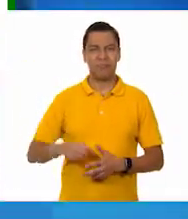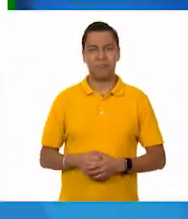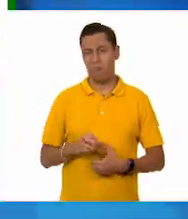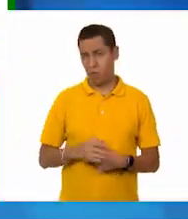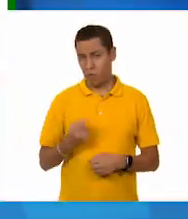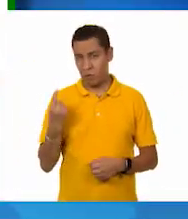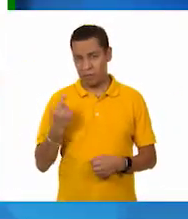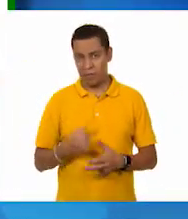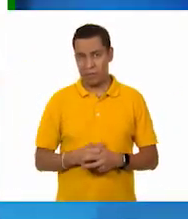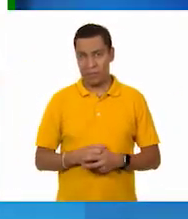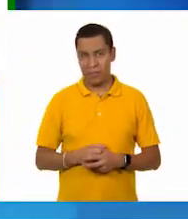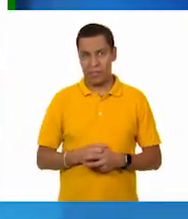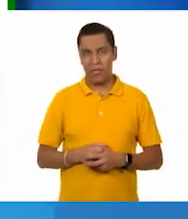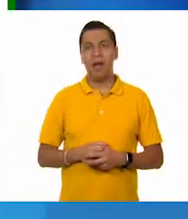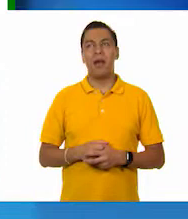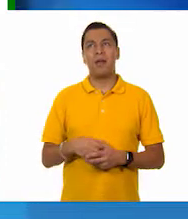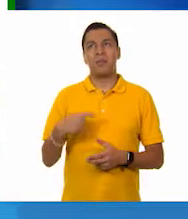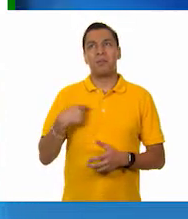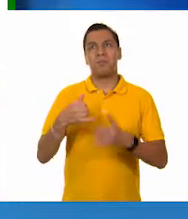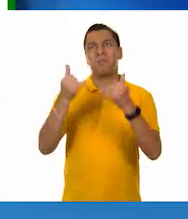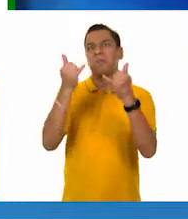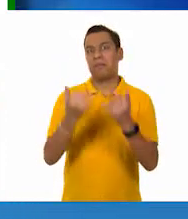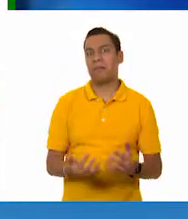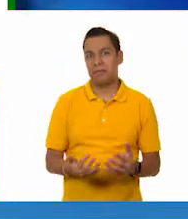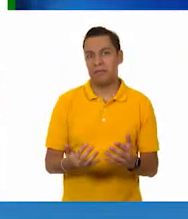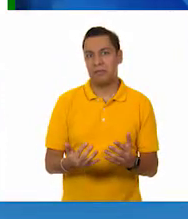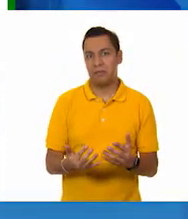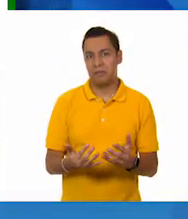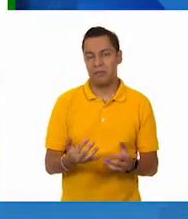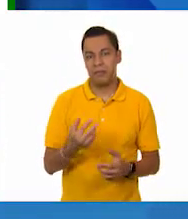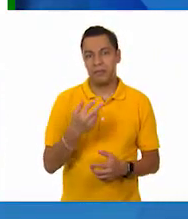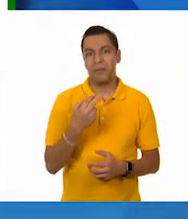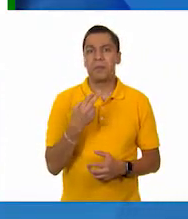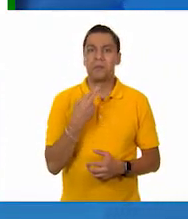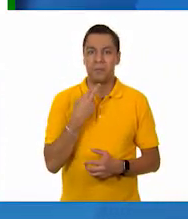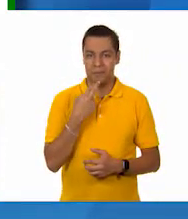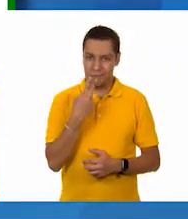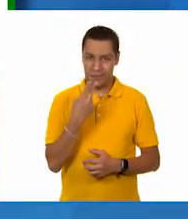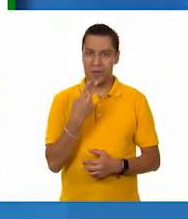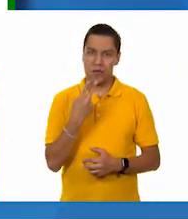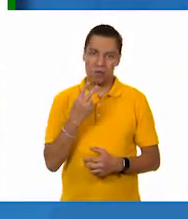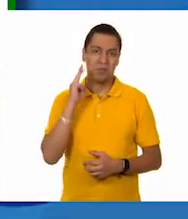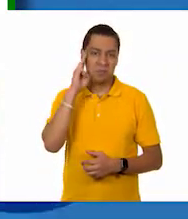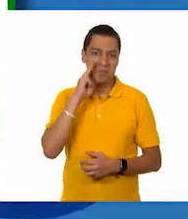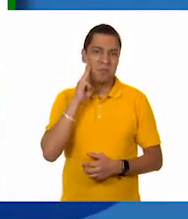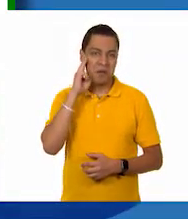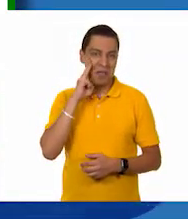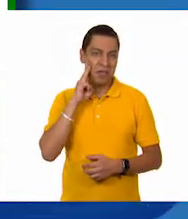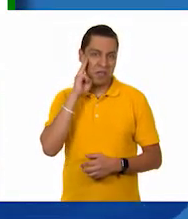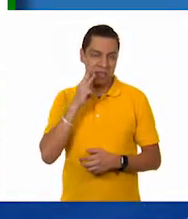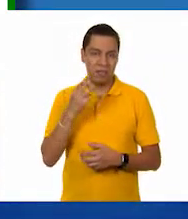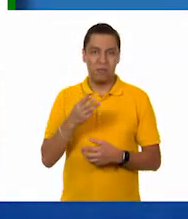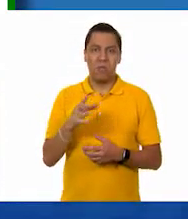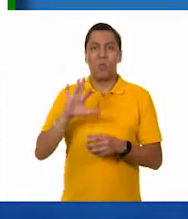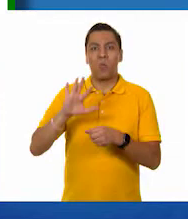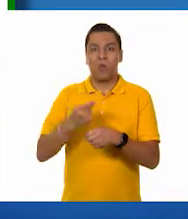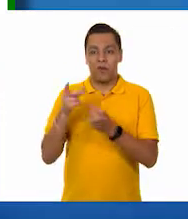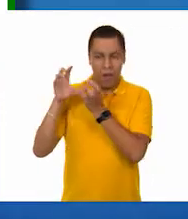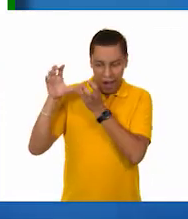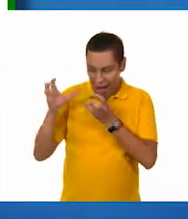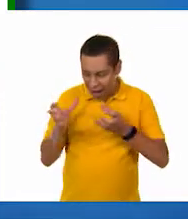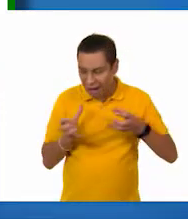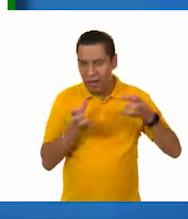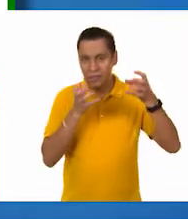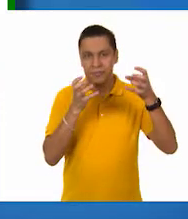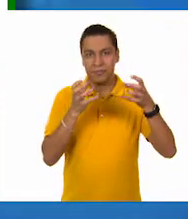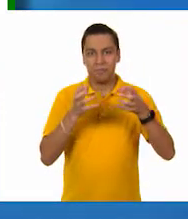Pues bueno, si ese día no quería cargar tanto, me imagino, no lo sé, que la sandía pesa más. ¡Ah, muy bien,